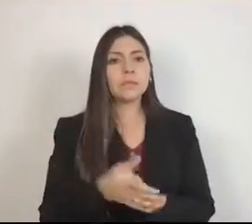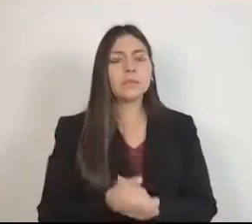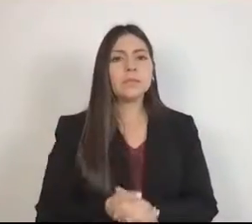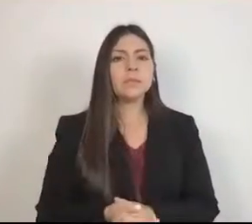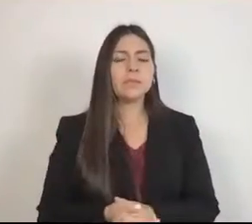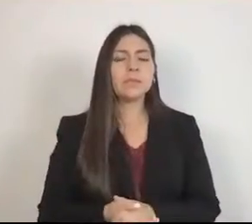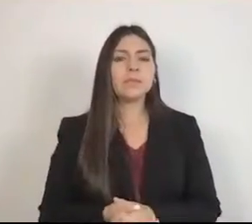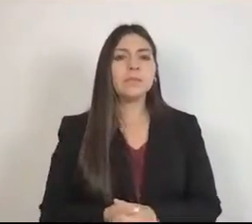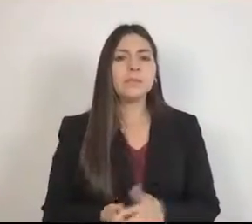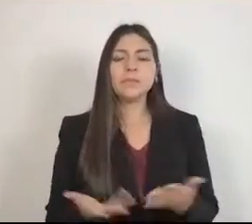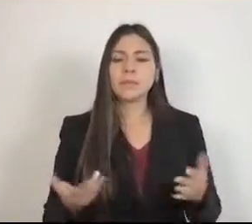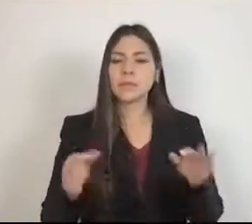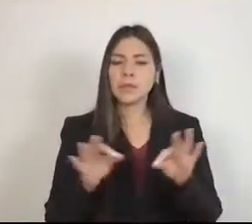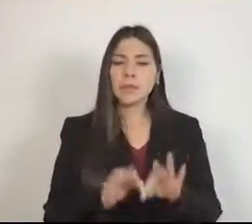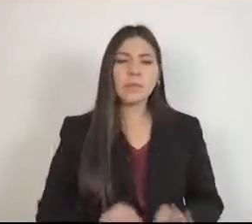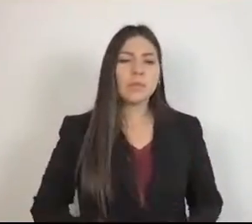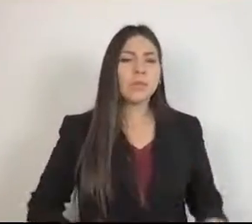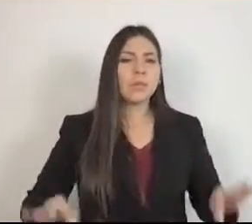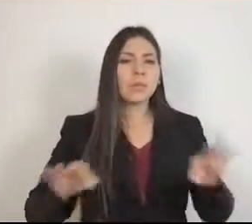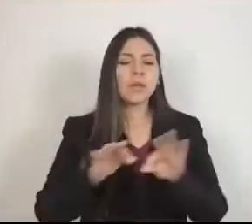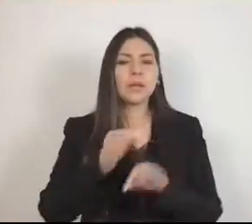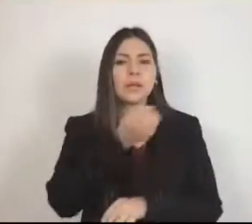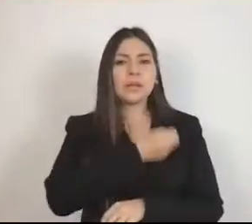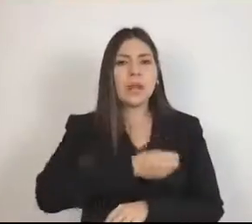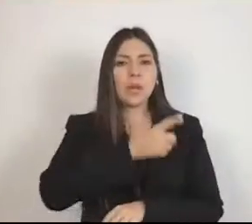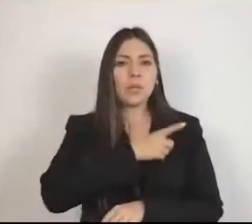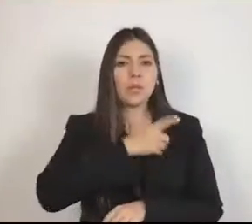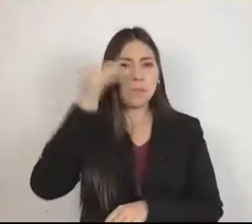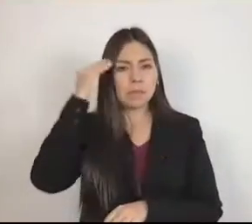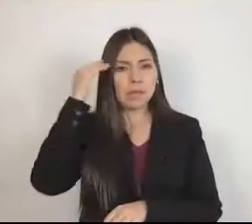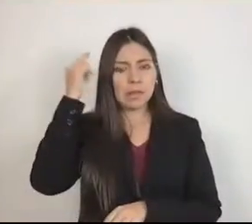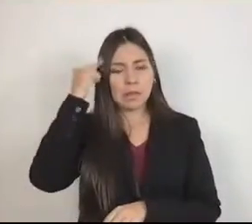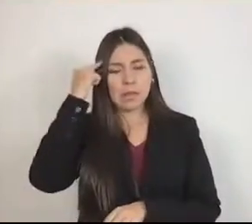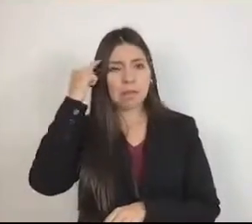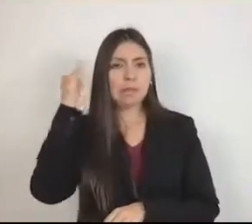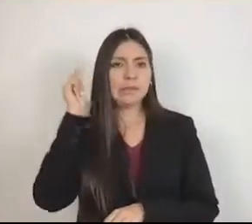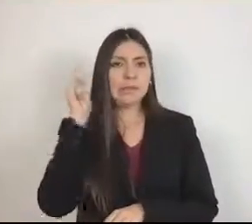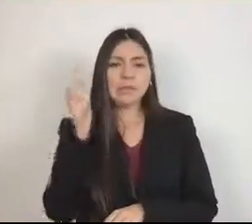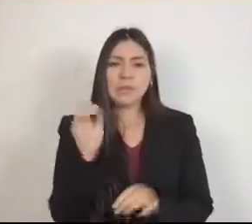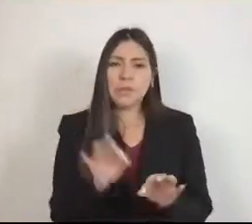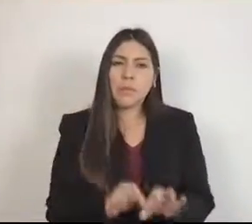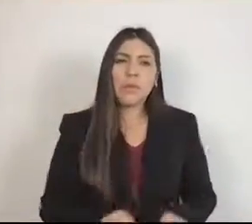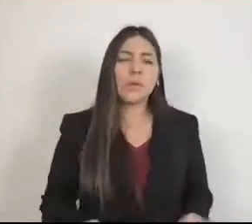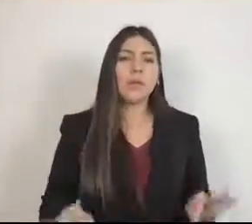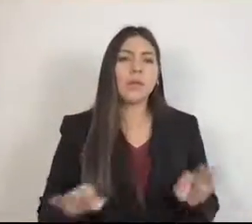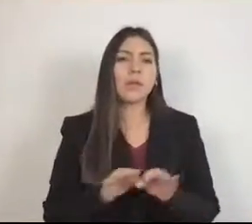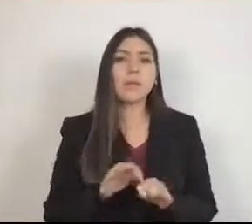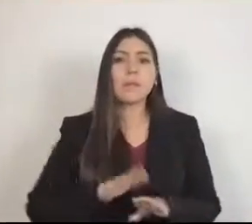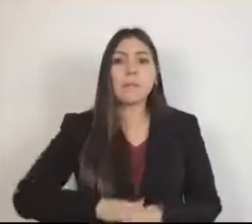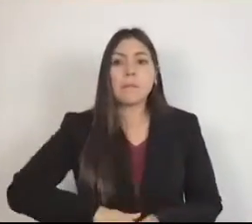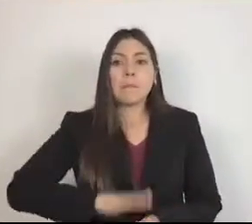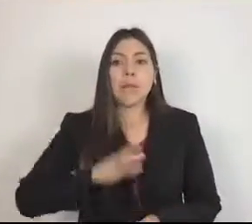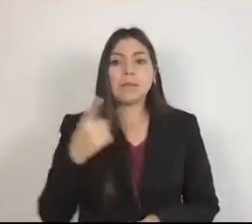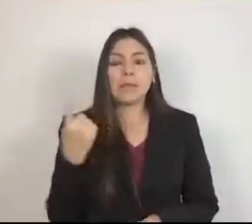fundamental la salud mental más allá que la propia salud física.